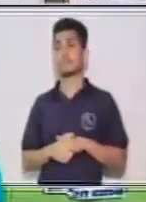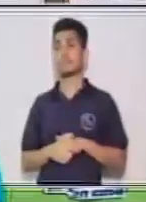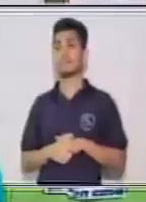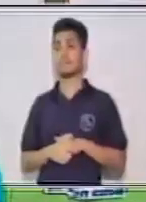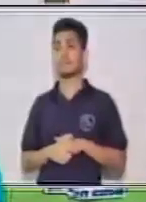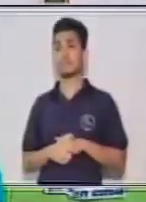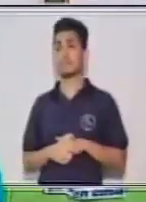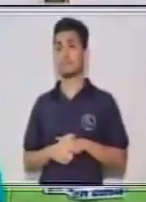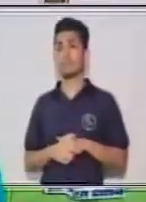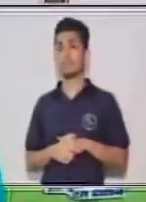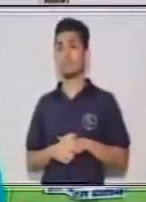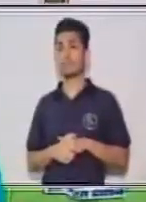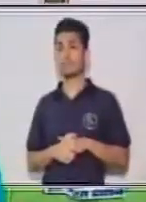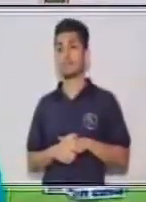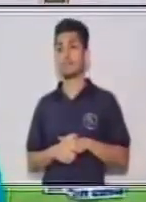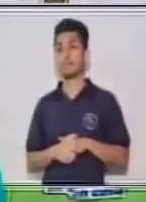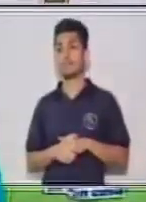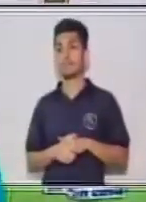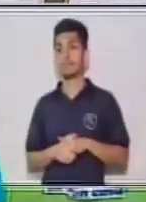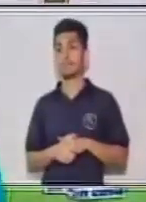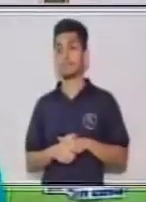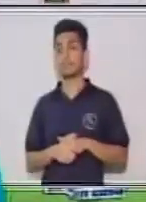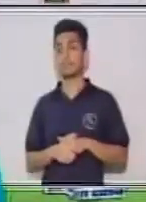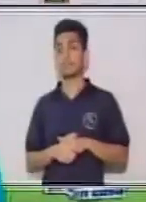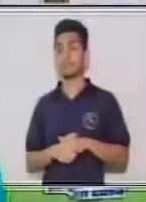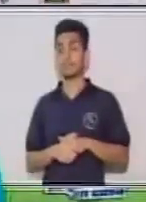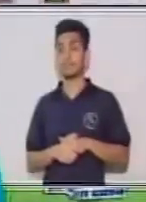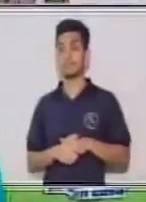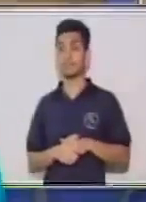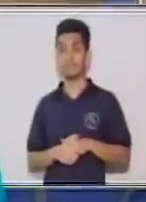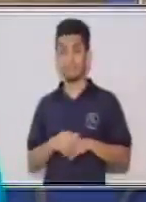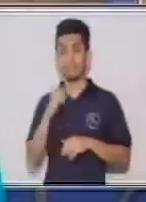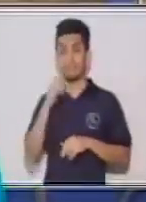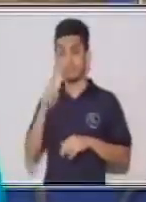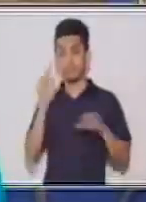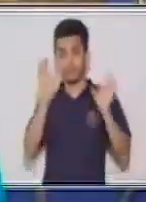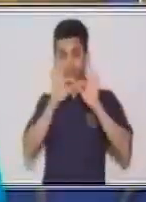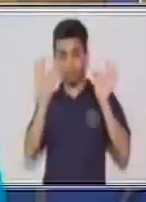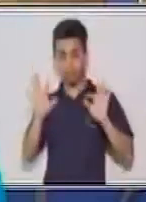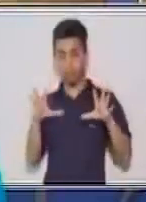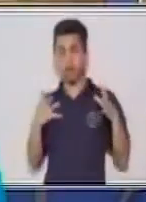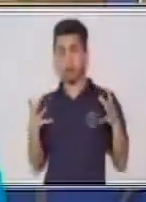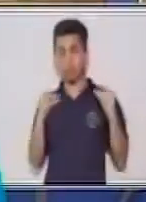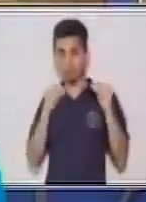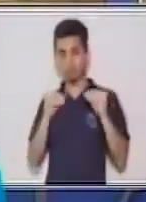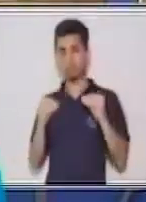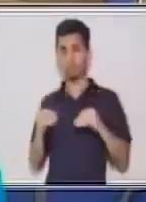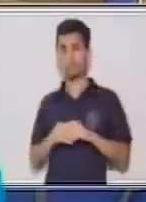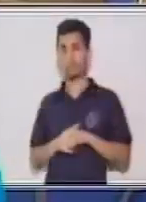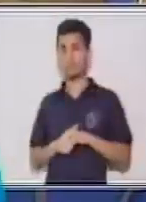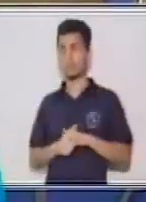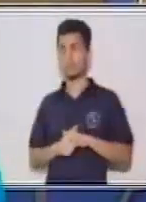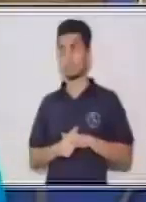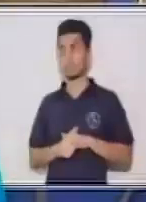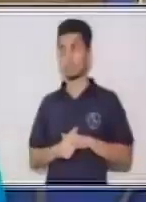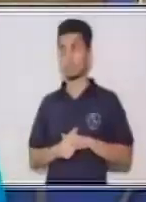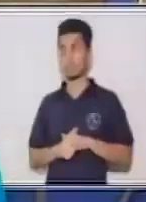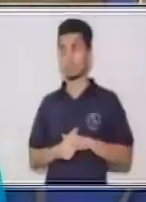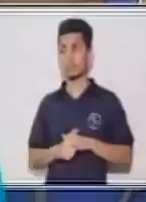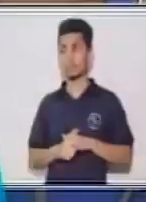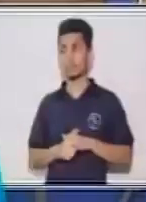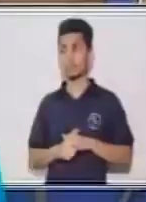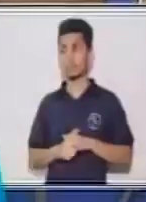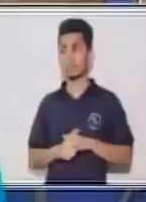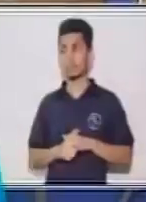expertos ustedes en casa en poder determinar este tipo de verbos. Ahí les di el siguiente ejemplo, ¿verdad? Y aquí tenemos